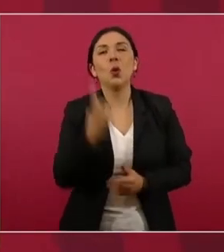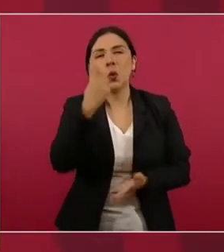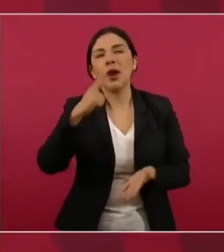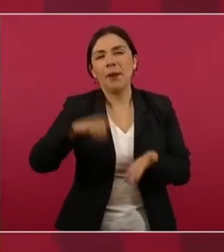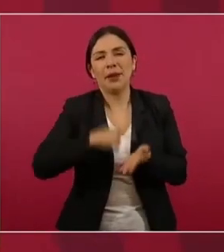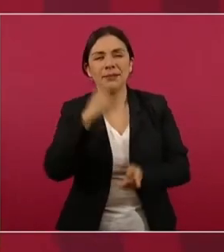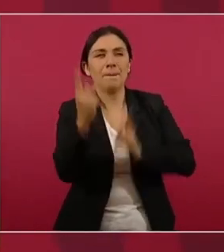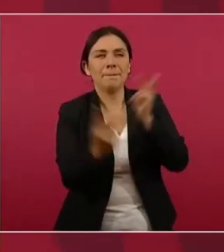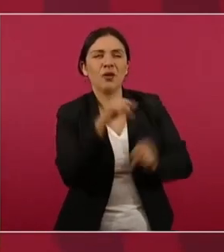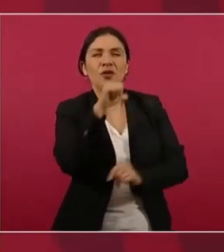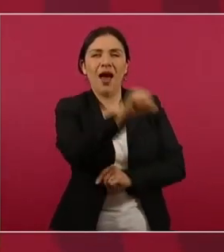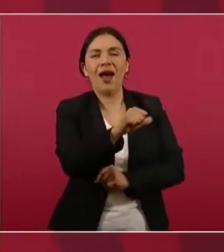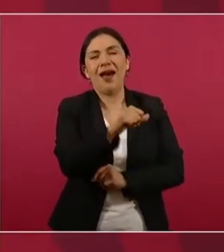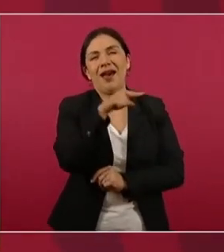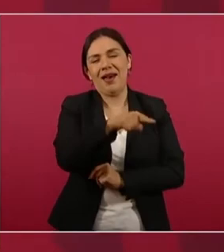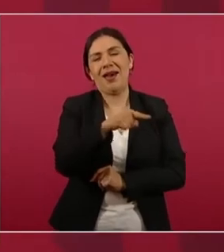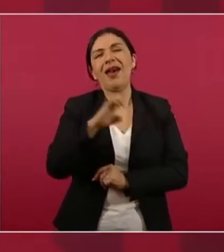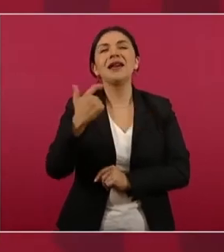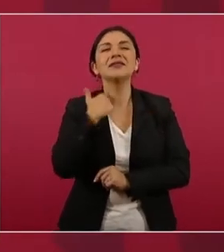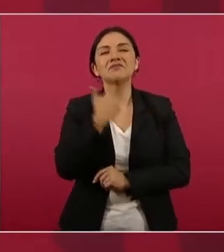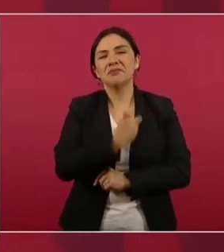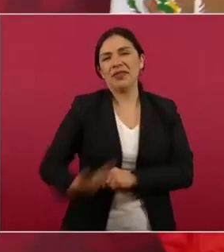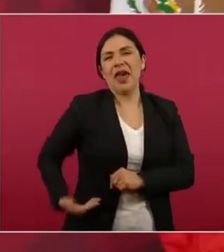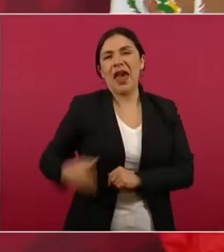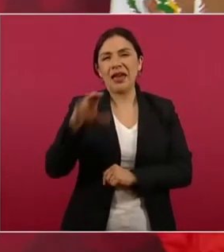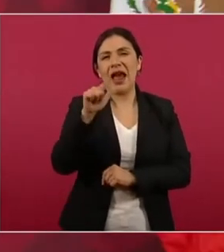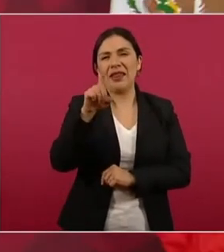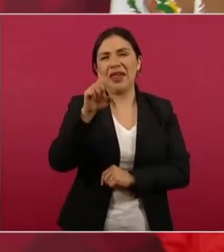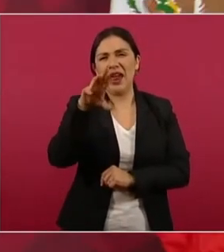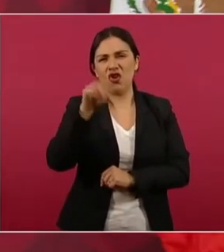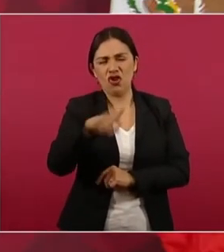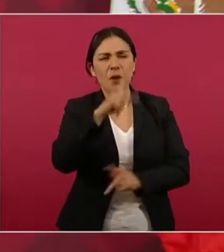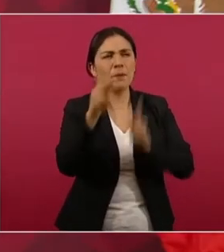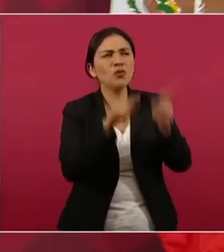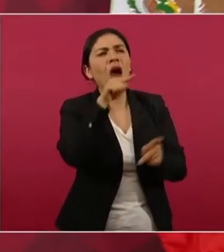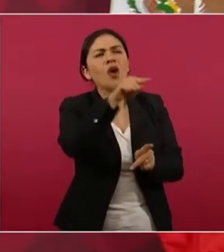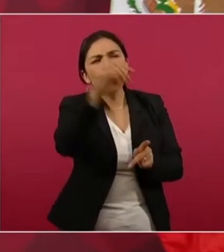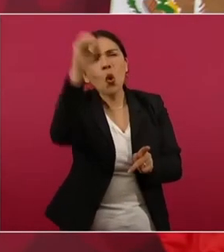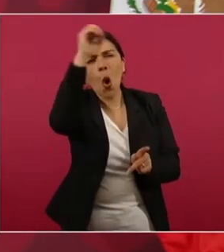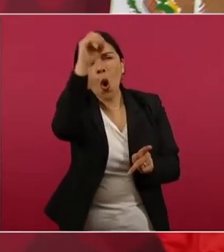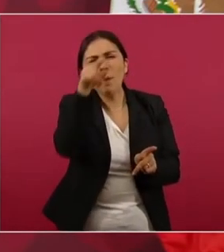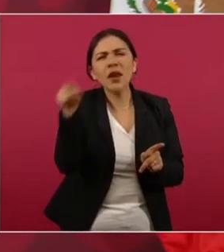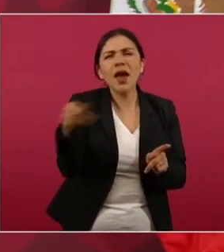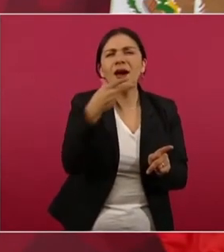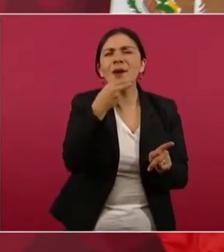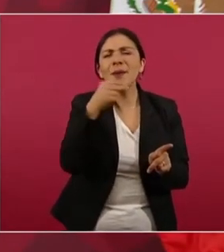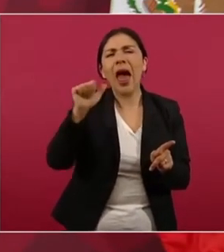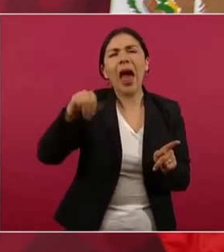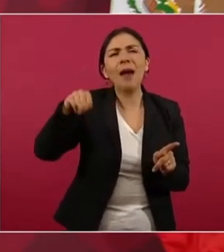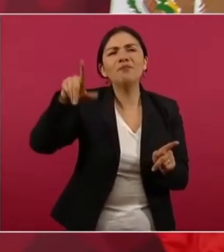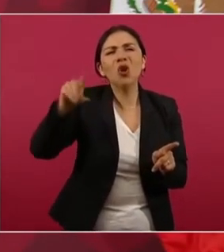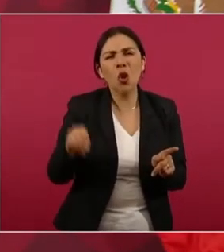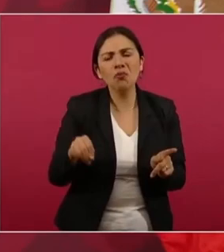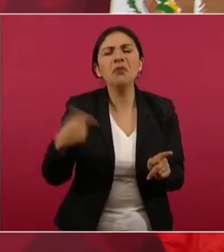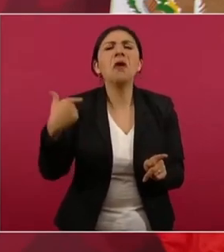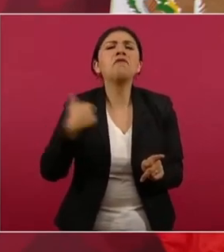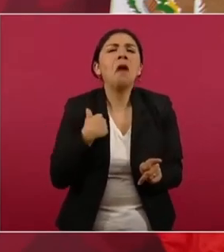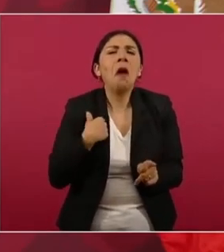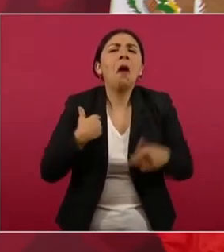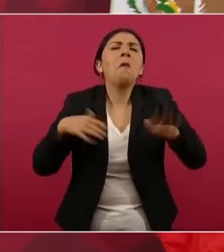mí en una entrevista de radio en esos tiempos. Y dijo que ahí andaba yo